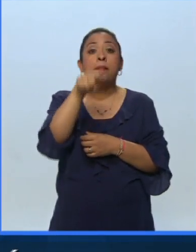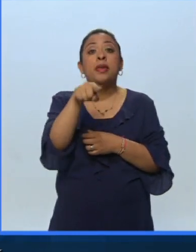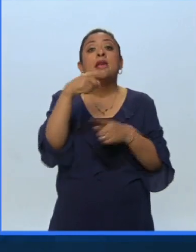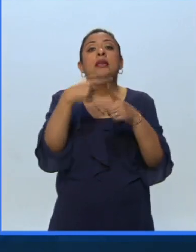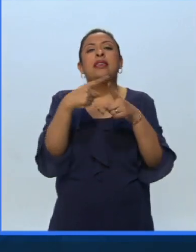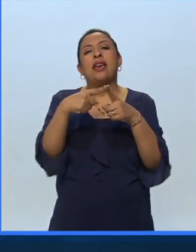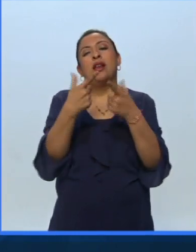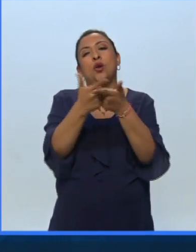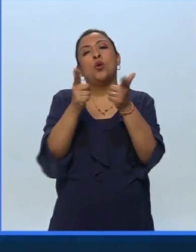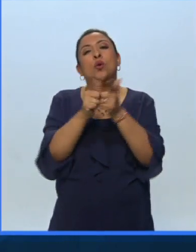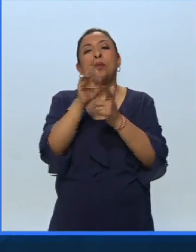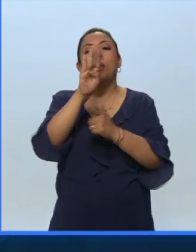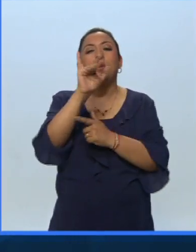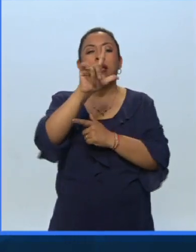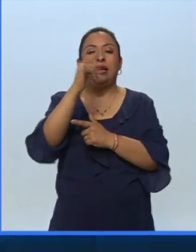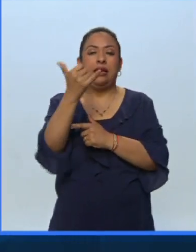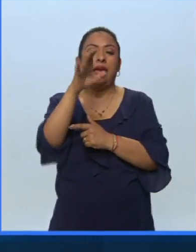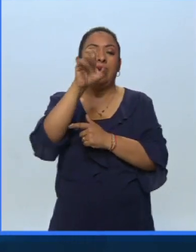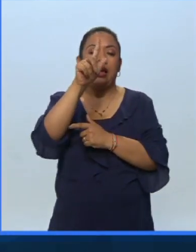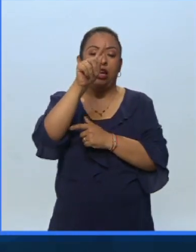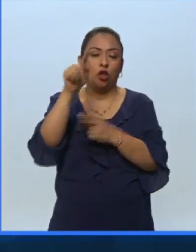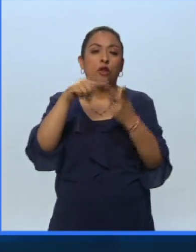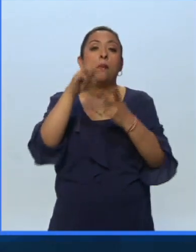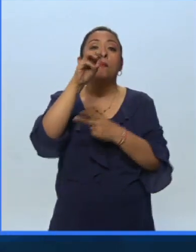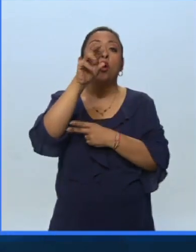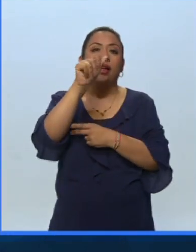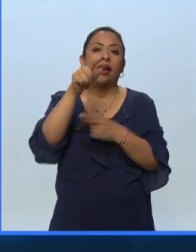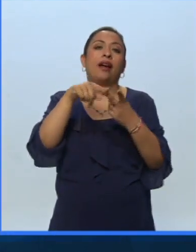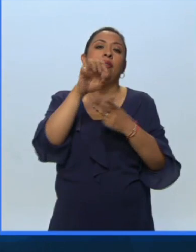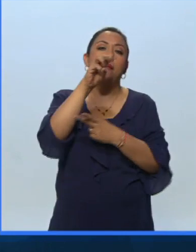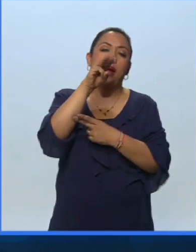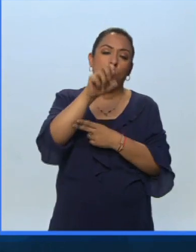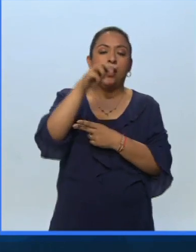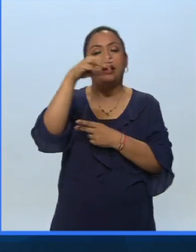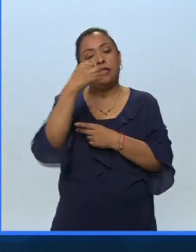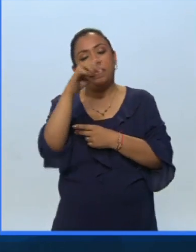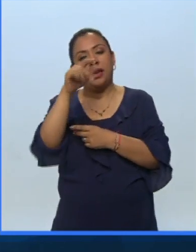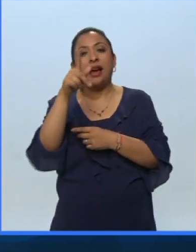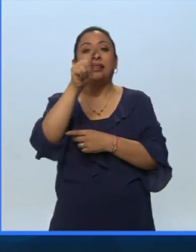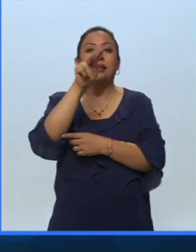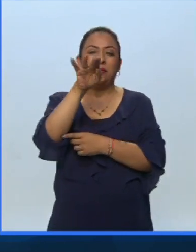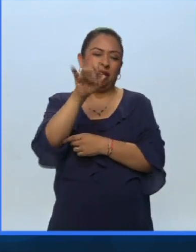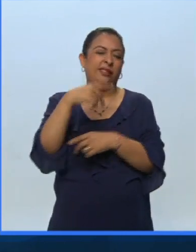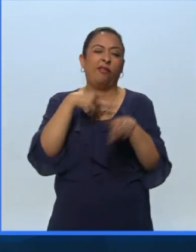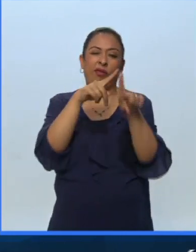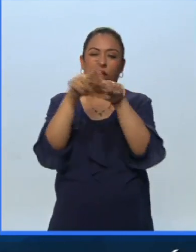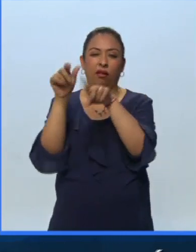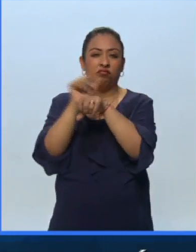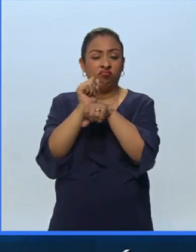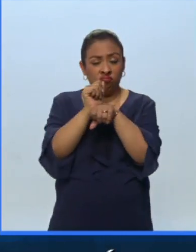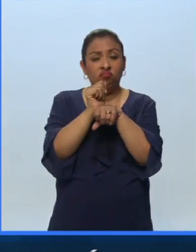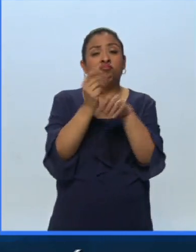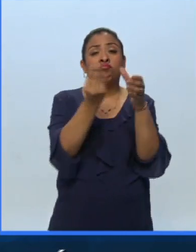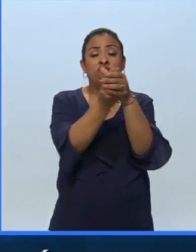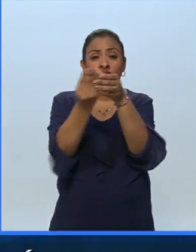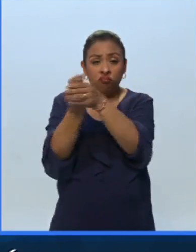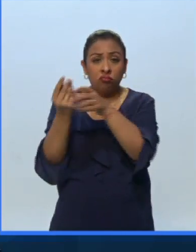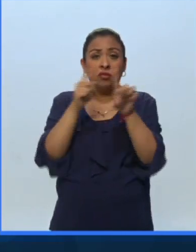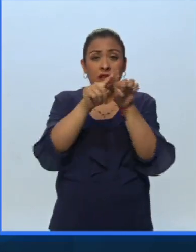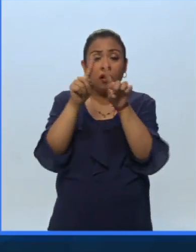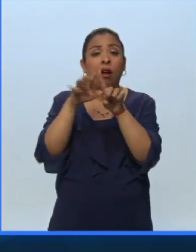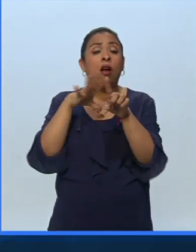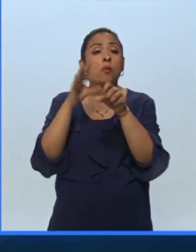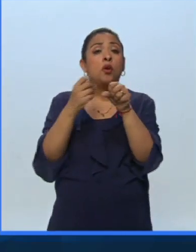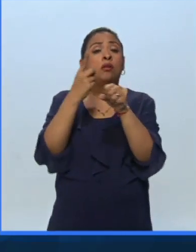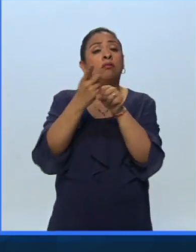el elenco de Billy Elliot Morat Emanuele Mijares Timbiriche artistas de muy diversos géneros que tendrán